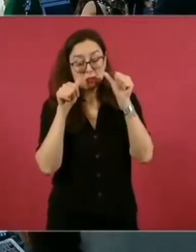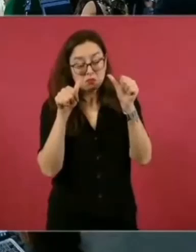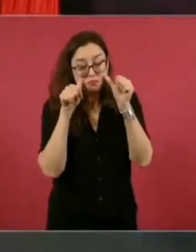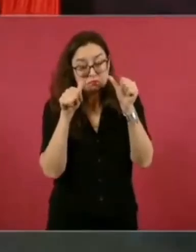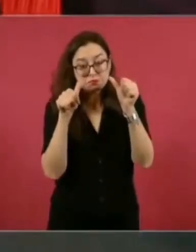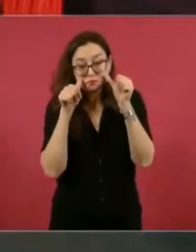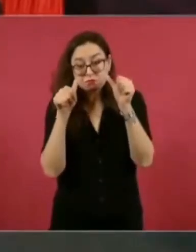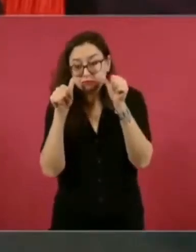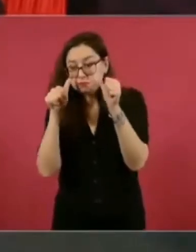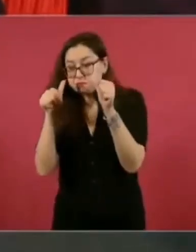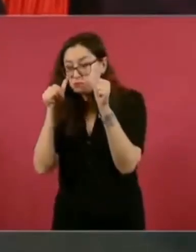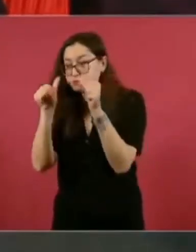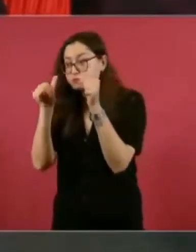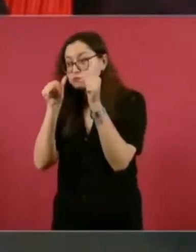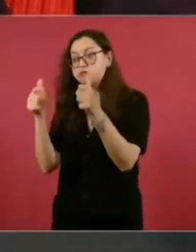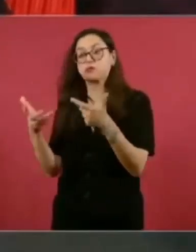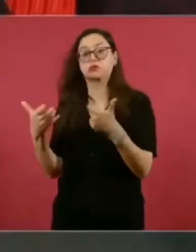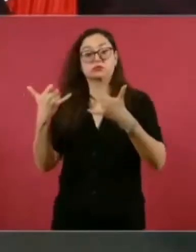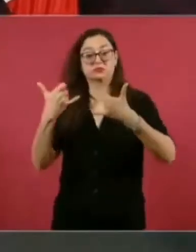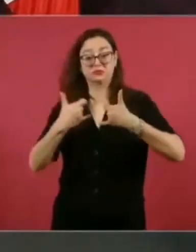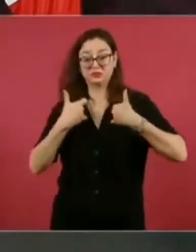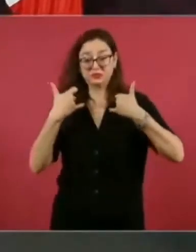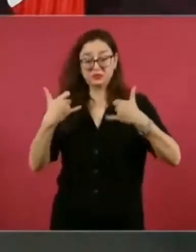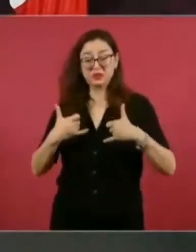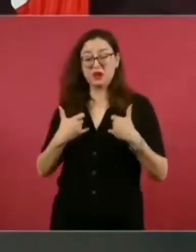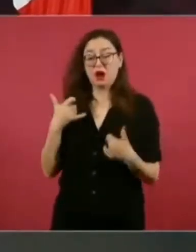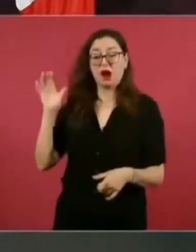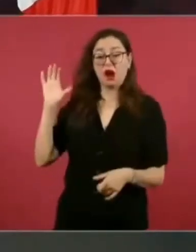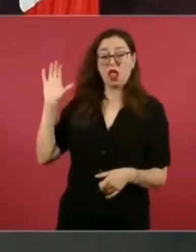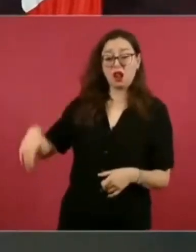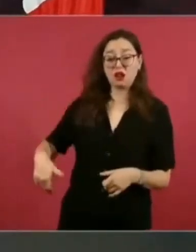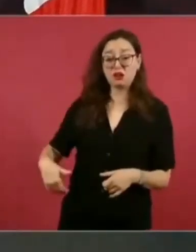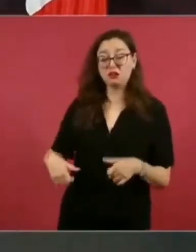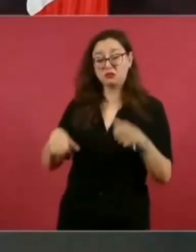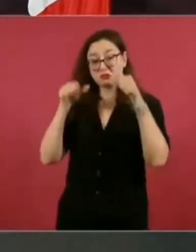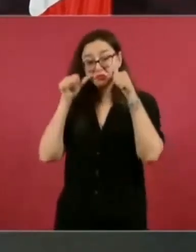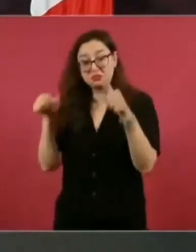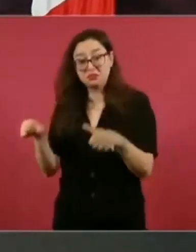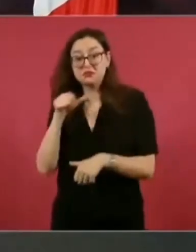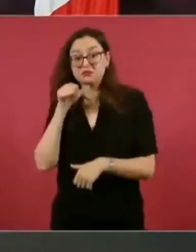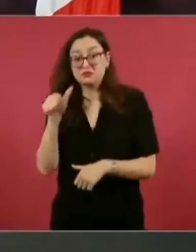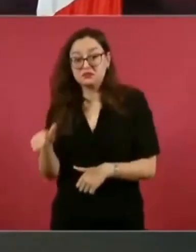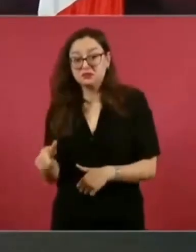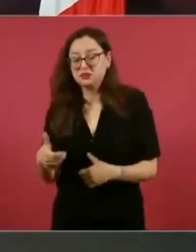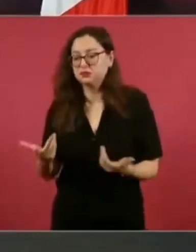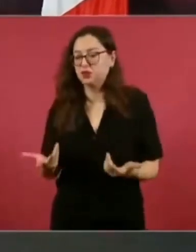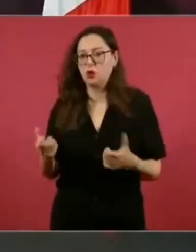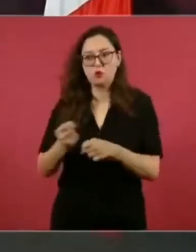si no, si se abandonan los jóvenes y no tienen empleo, no tienen